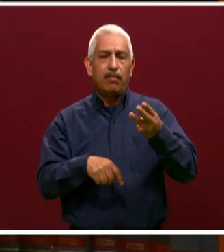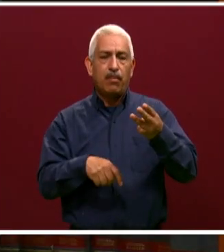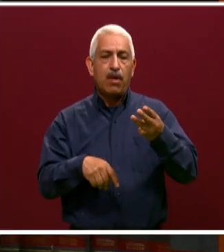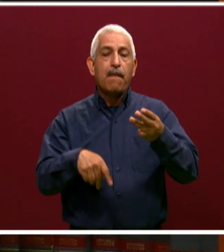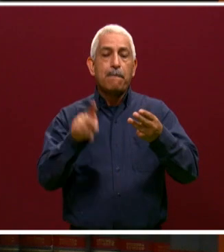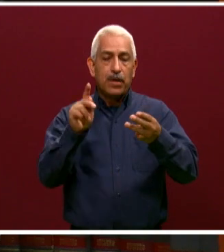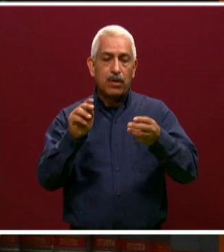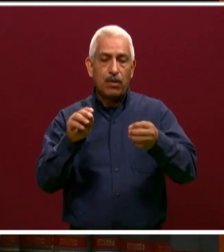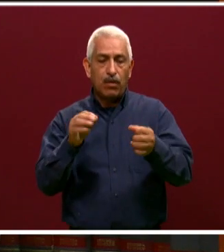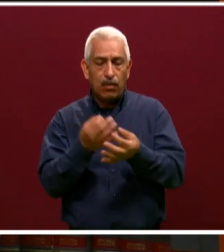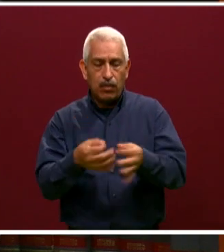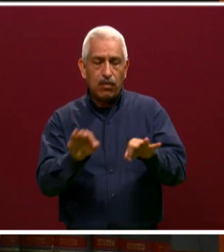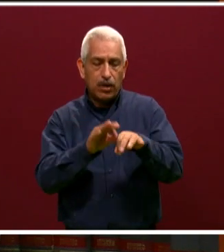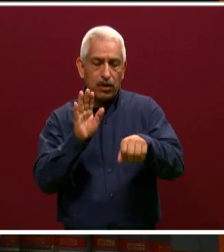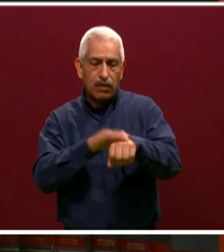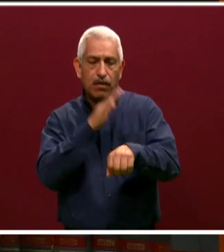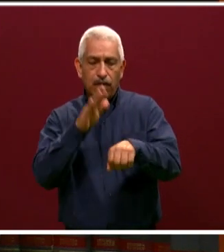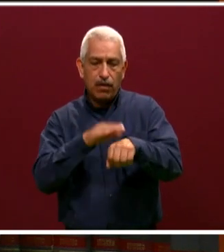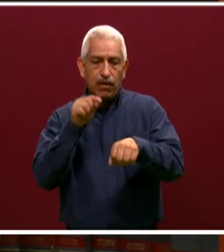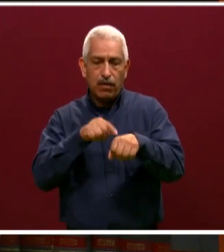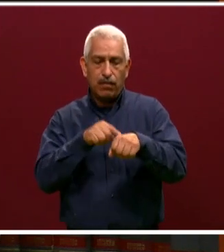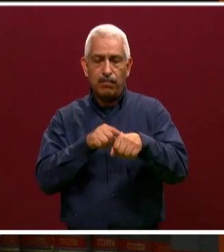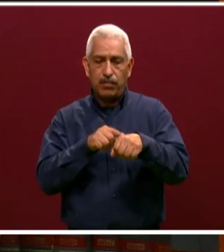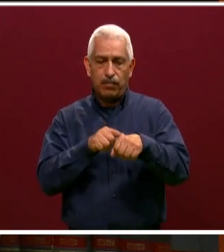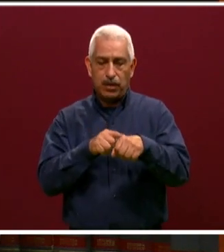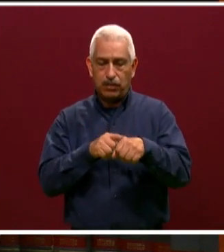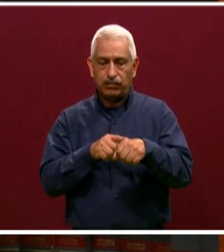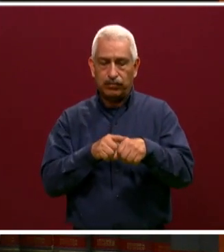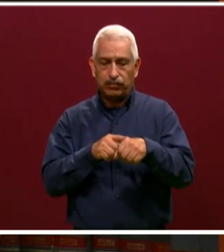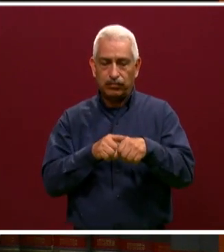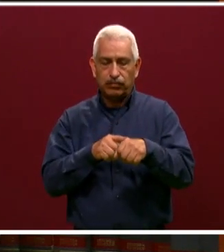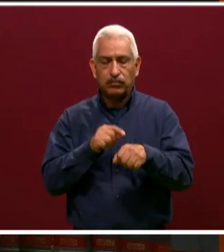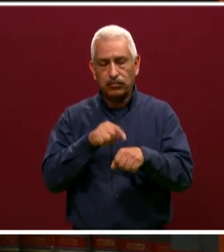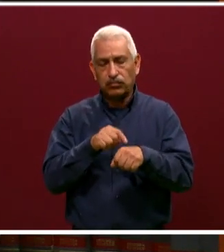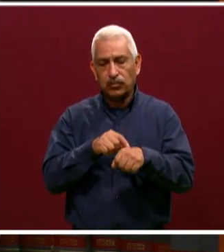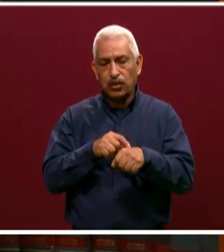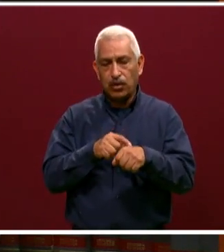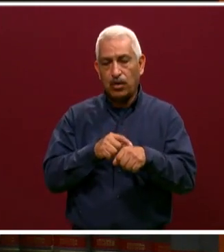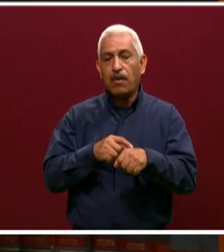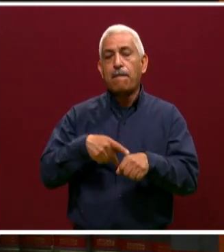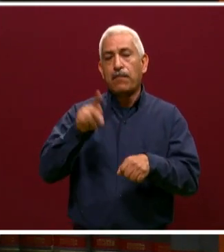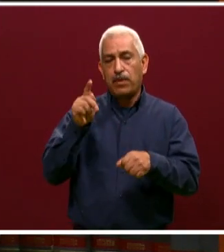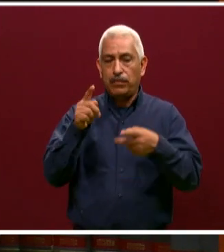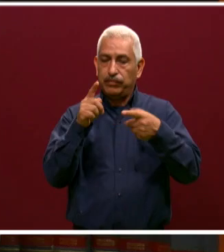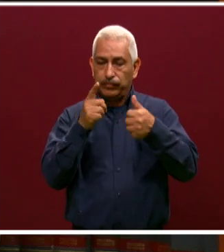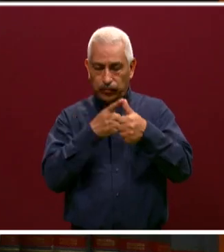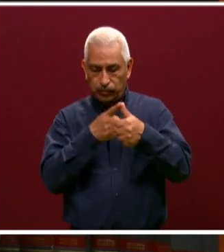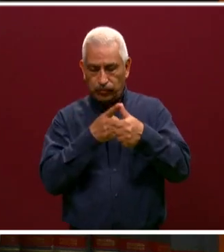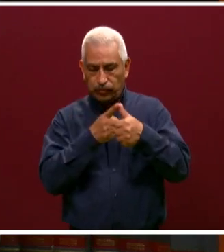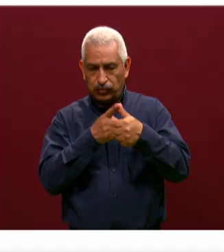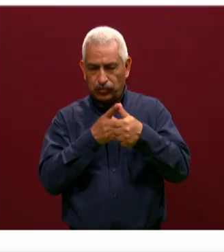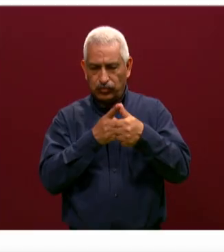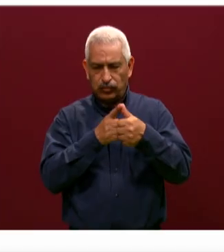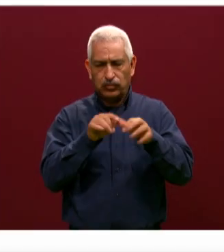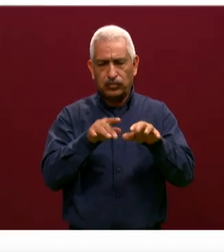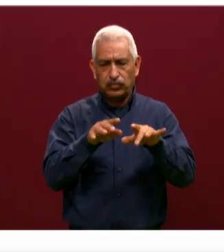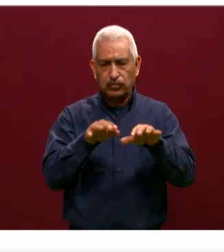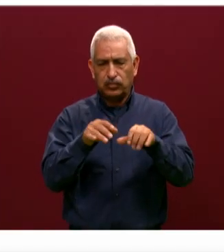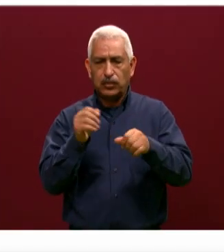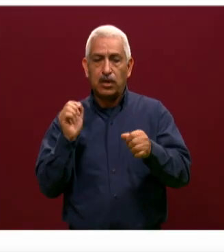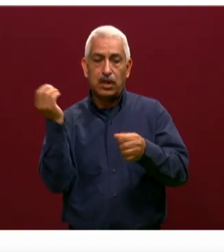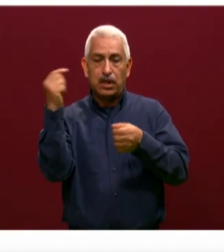requisitos? ¿Qué necesitan los requisitos? Primeramente, entrar a la página. Ajá. Ahí sacar un